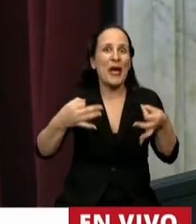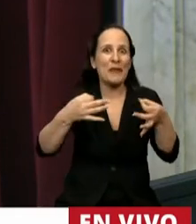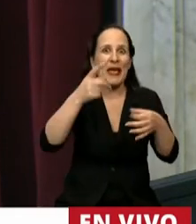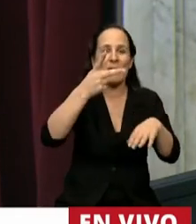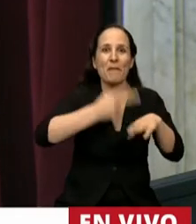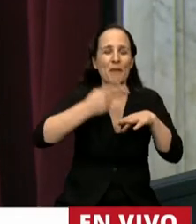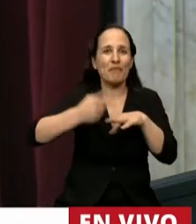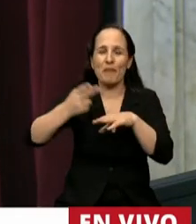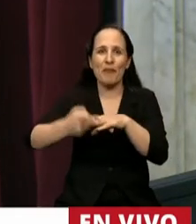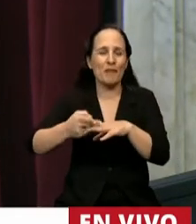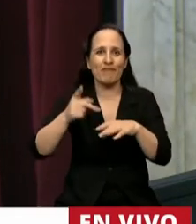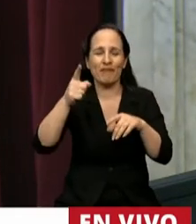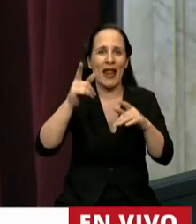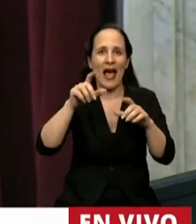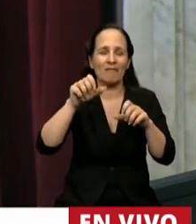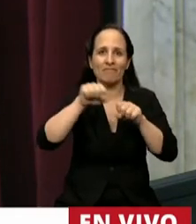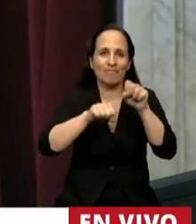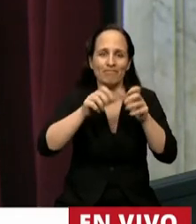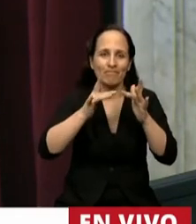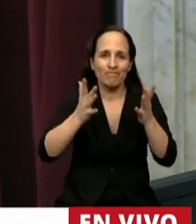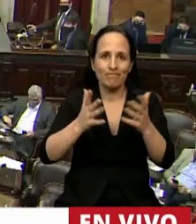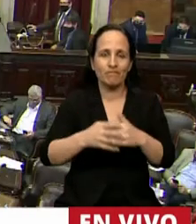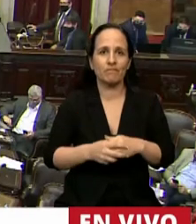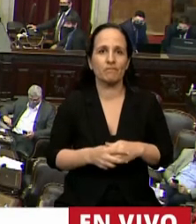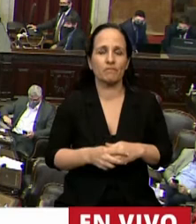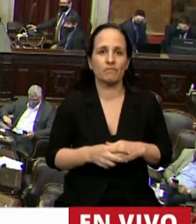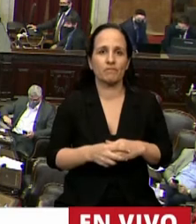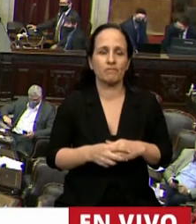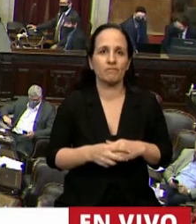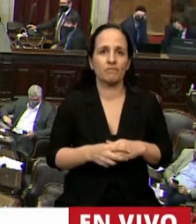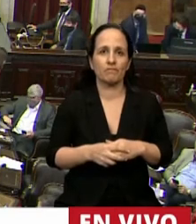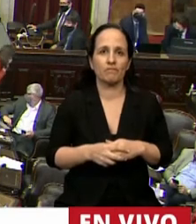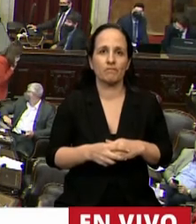...tricta, pero no cambiar la creatividad de las personas y de las empresas.